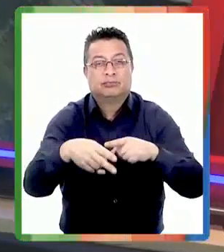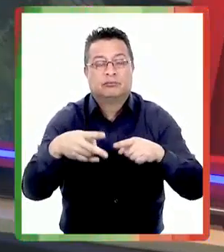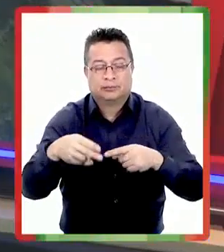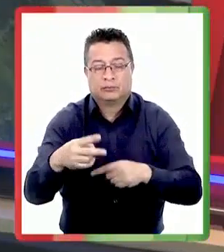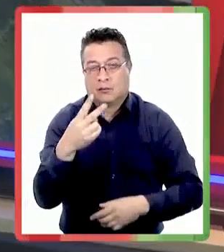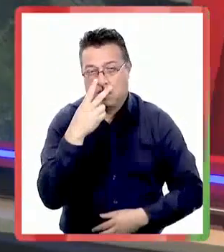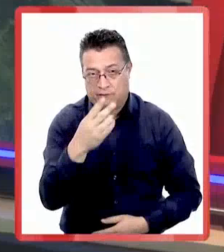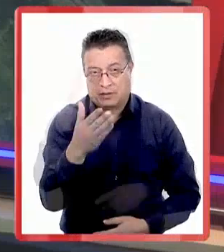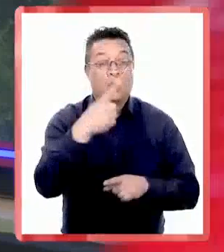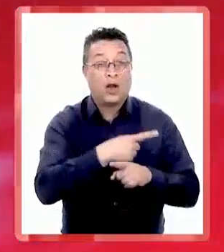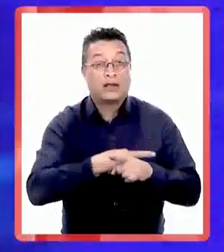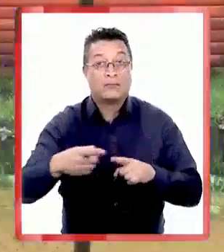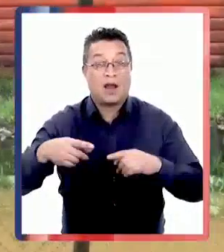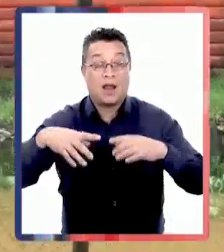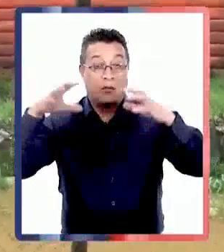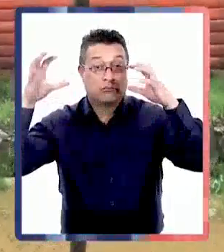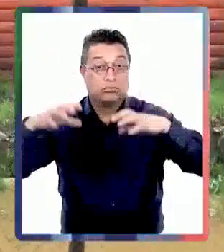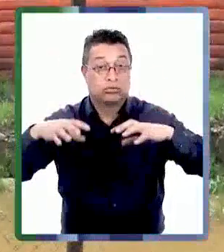Francisco Arregada con el informe.